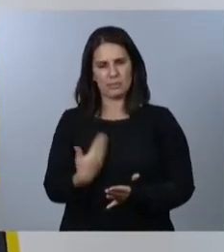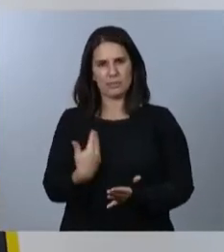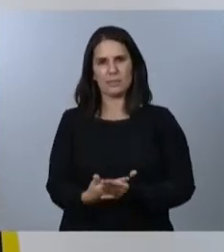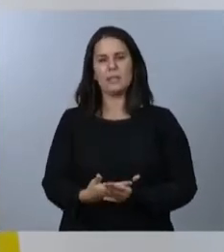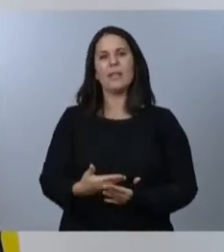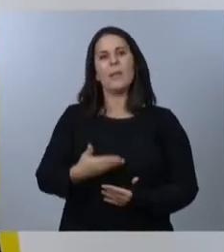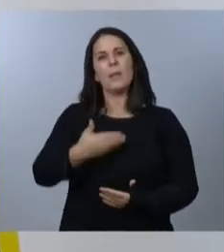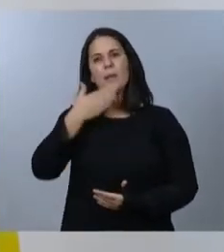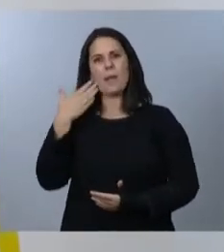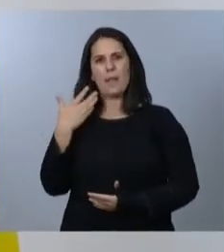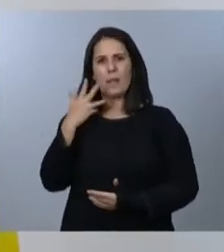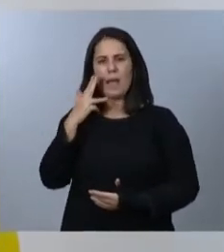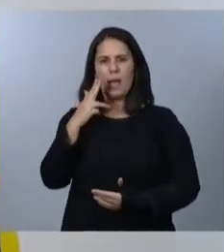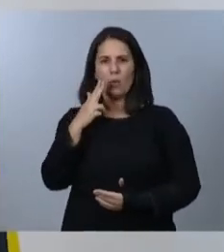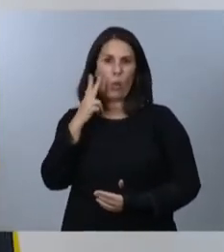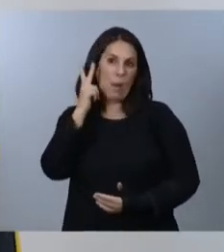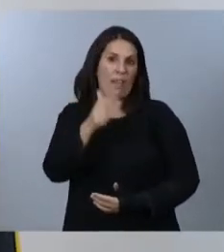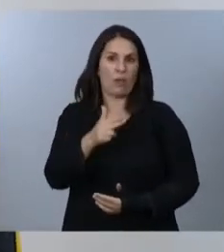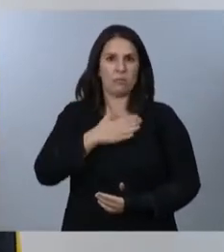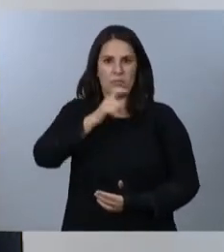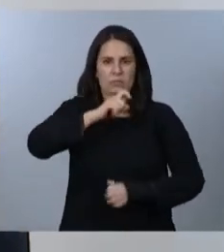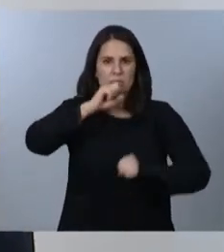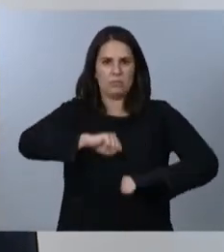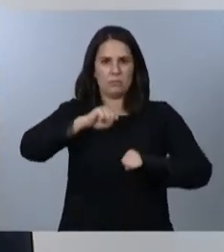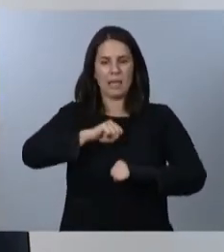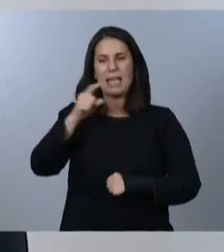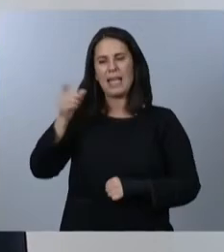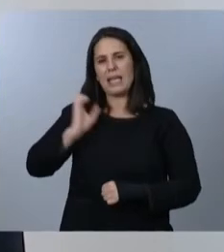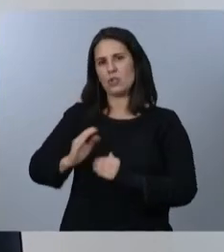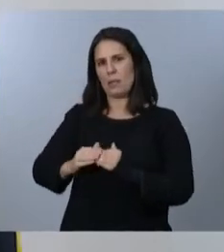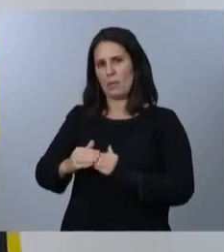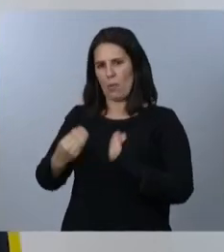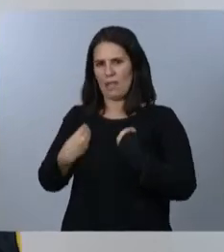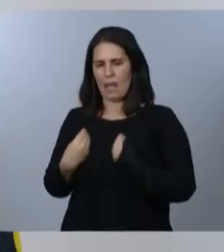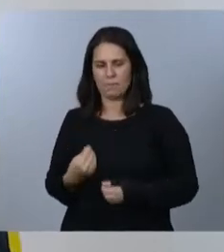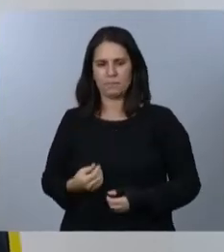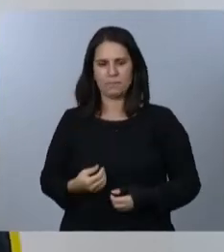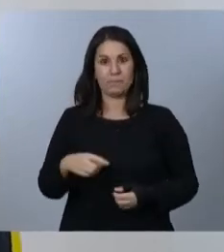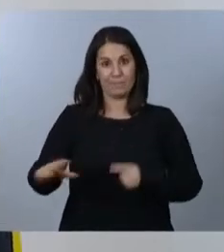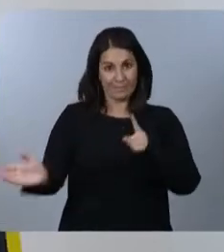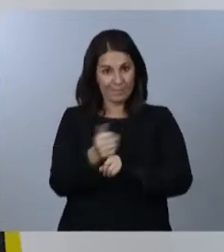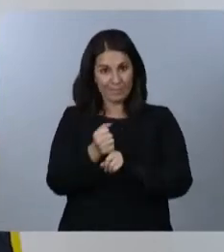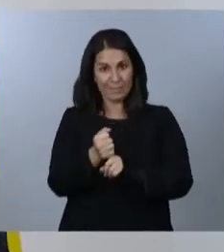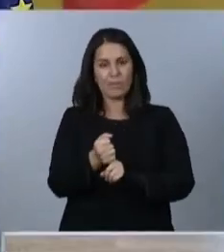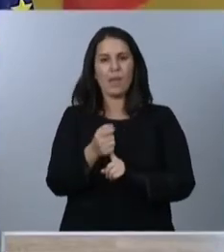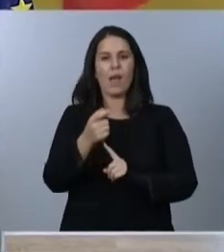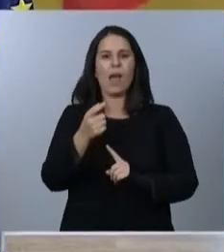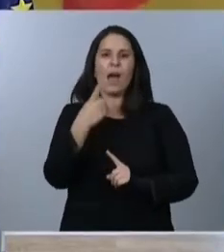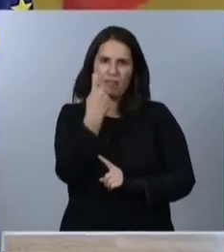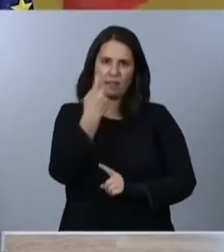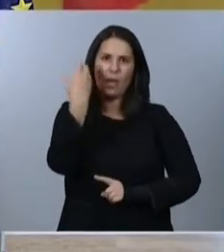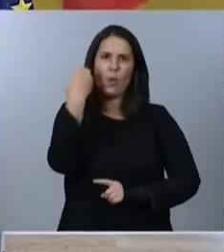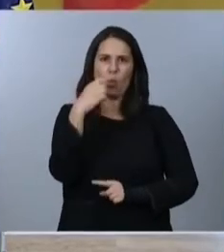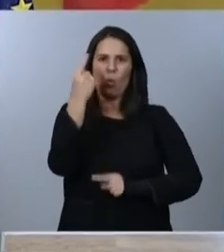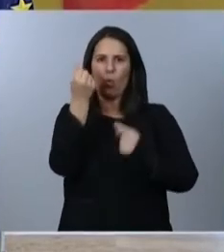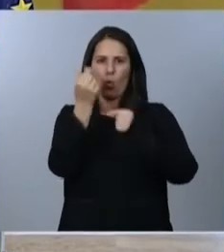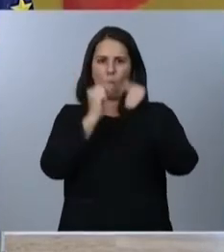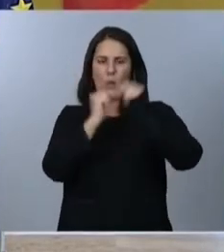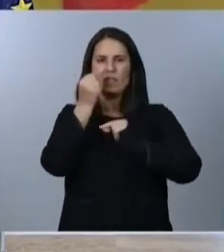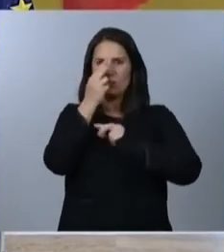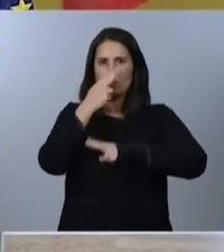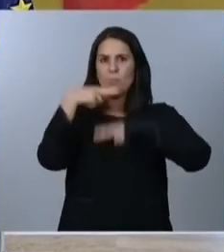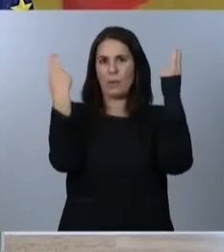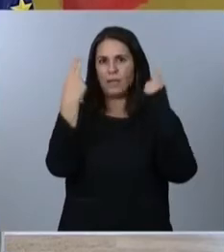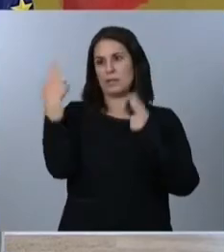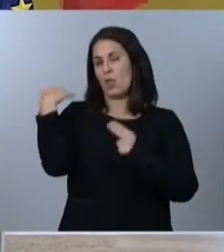mayores y el ingreso mínimo vital. Para lograrlo necesitamos unas nuevas cuentas públicas. No sirven las cuentas del año 2018, ya no